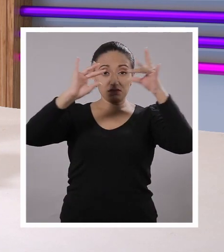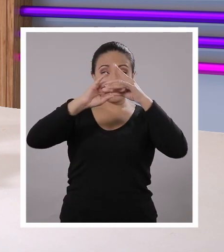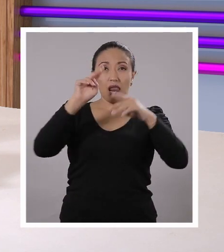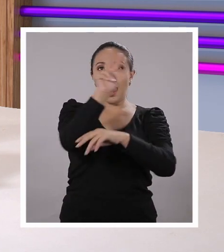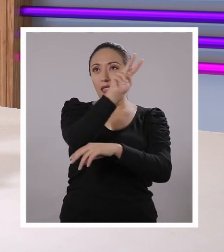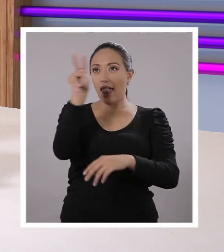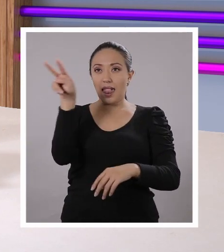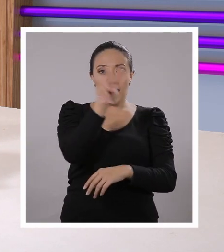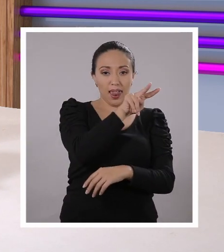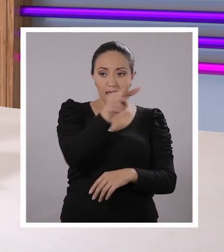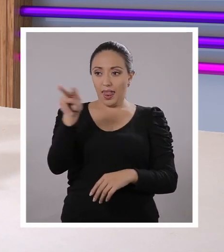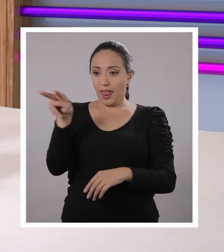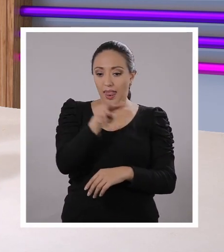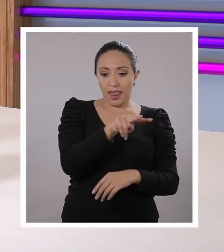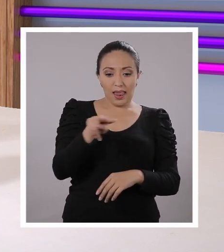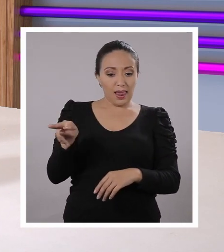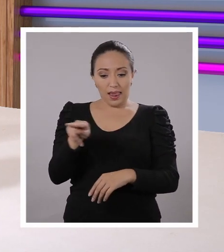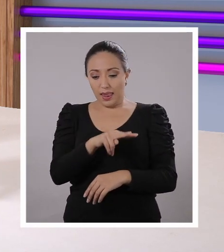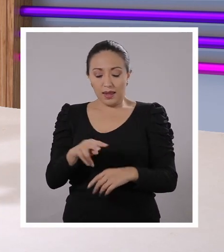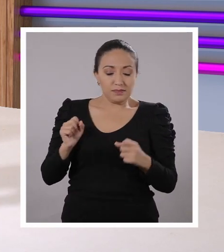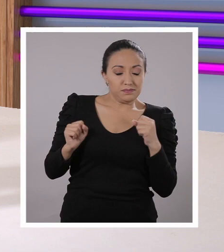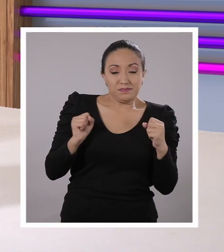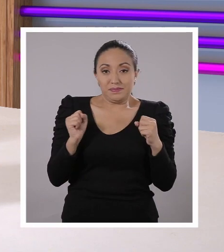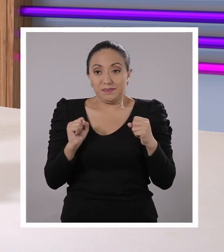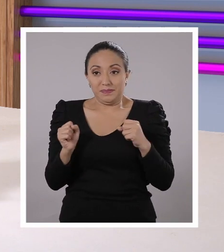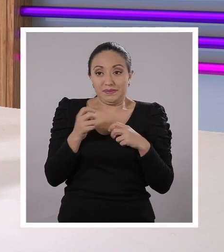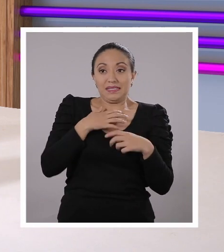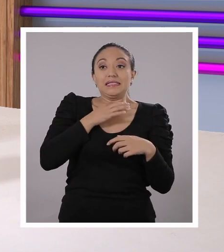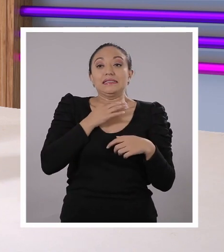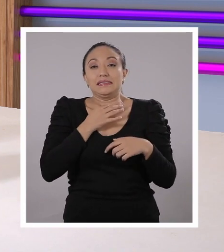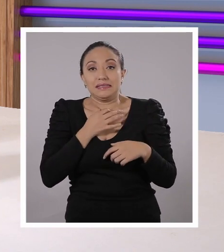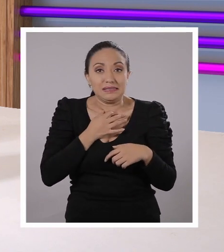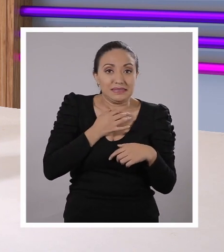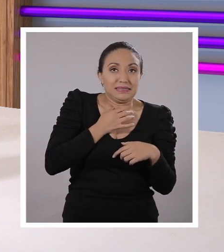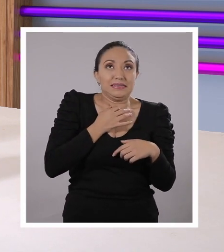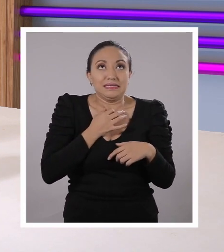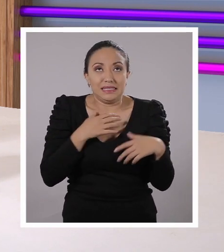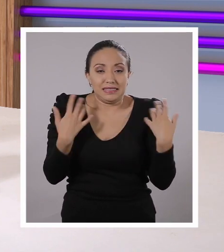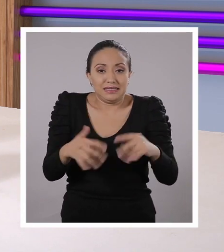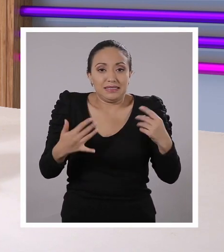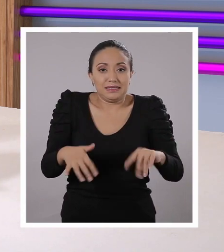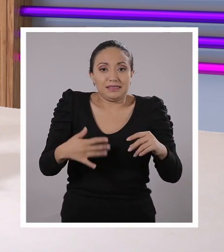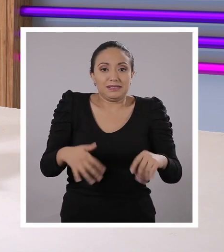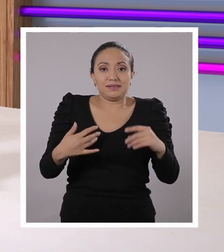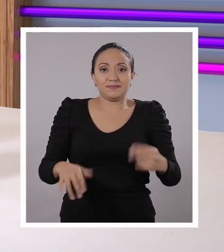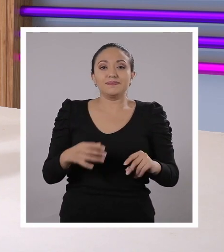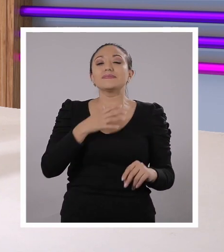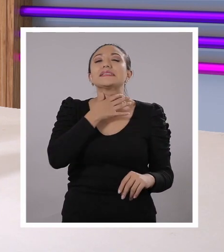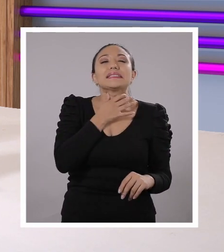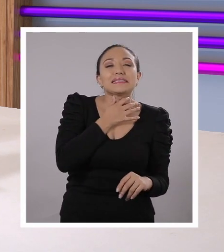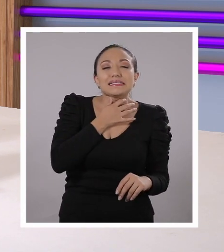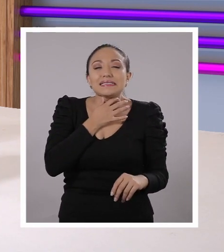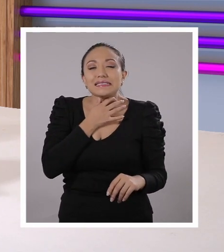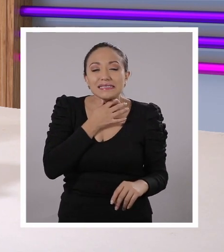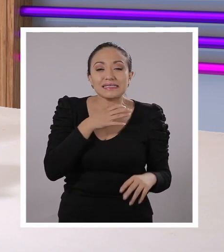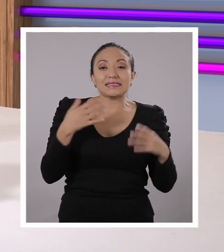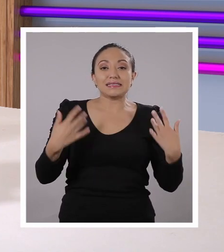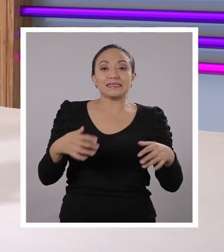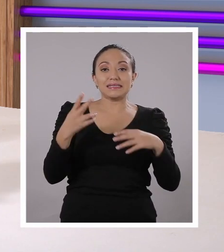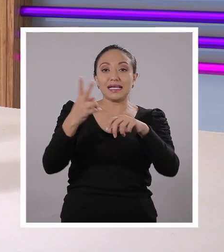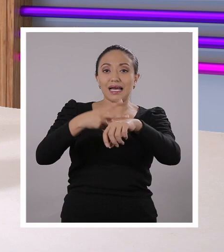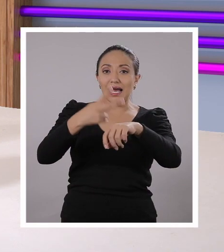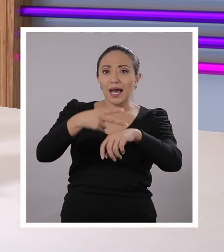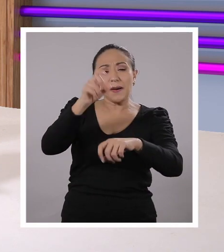texto, léenla completo. Yo aquí del apuro y de los nervios me pongo un poco asustada. Nervios. ¿Verdad? Aquí no hay